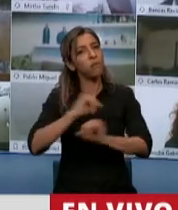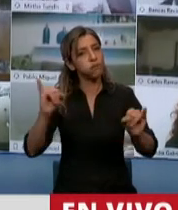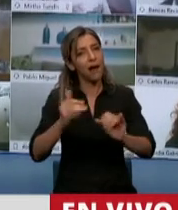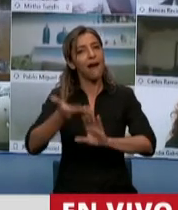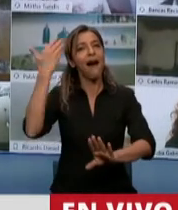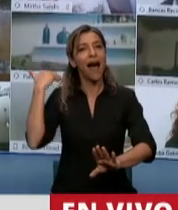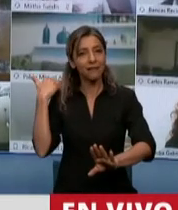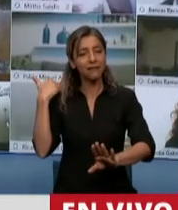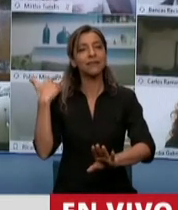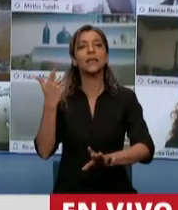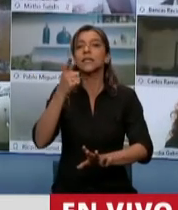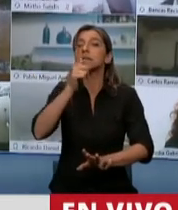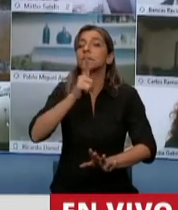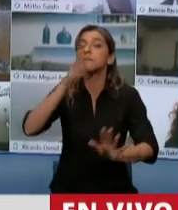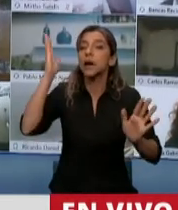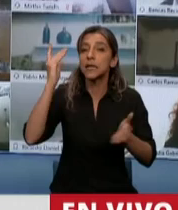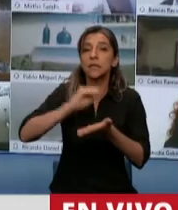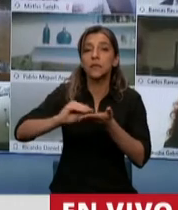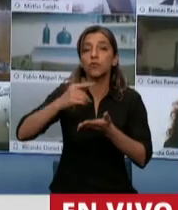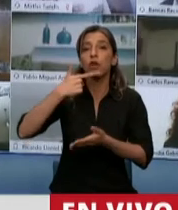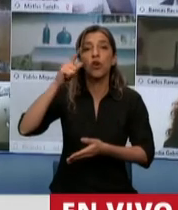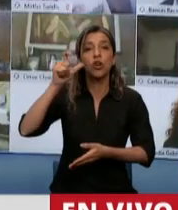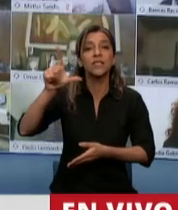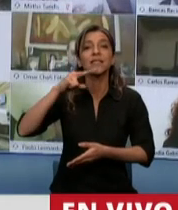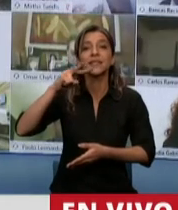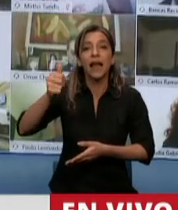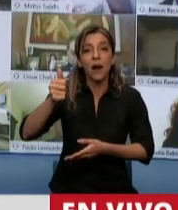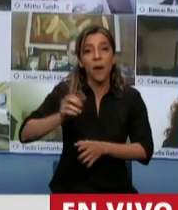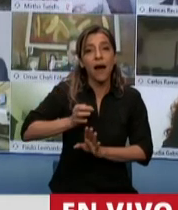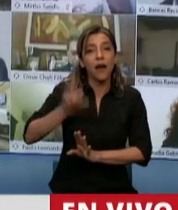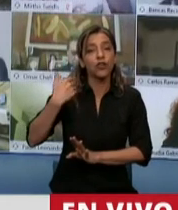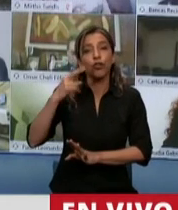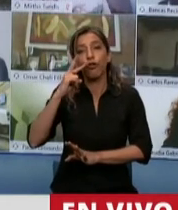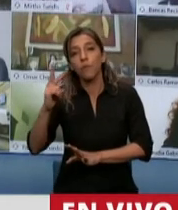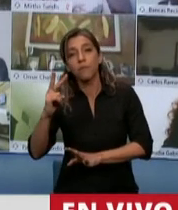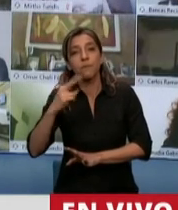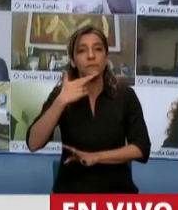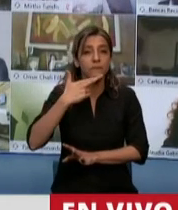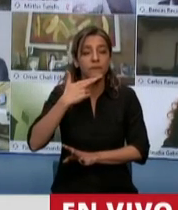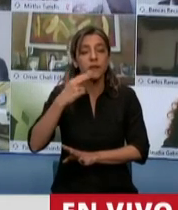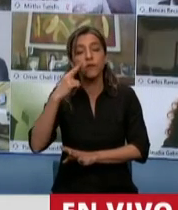era del diputado Carlos Selva en el año 2017-2018